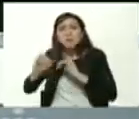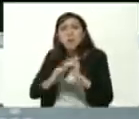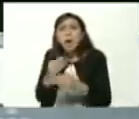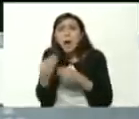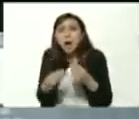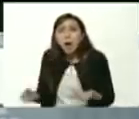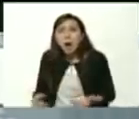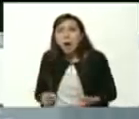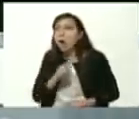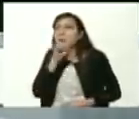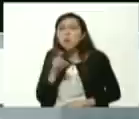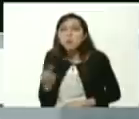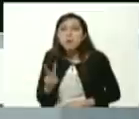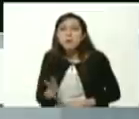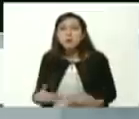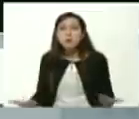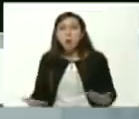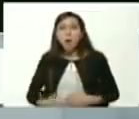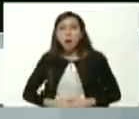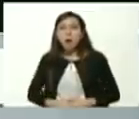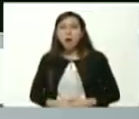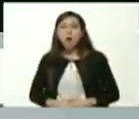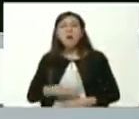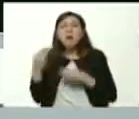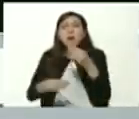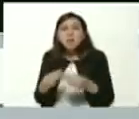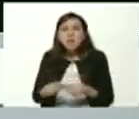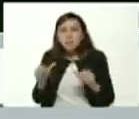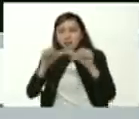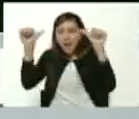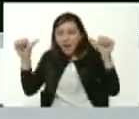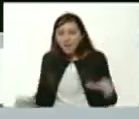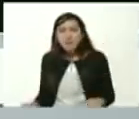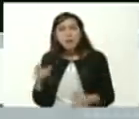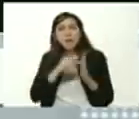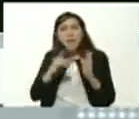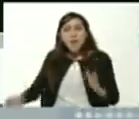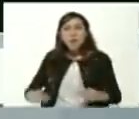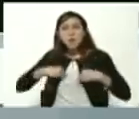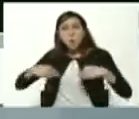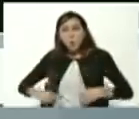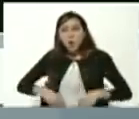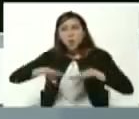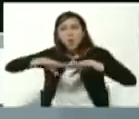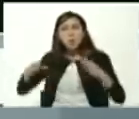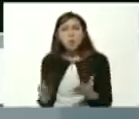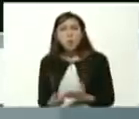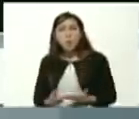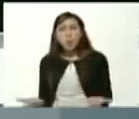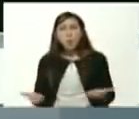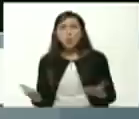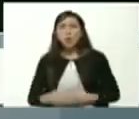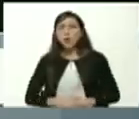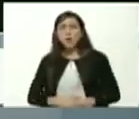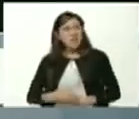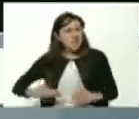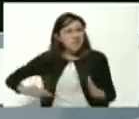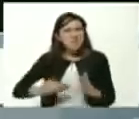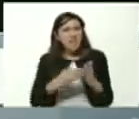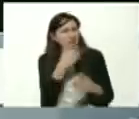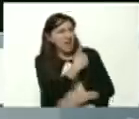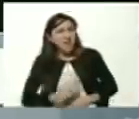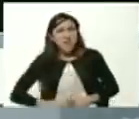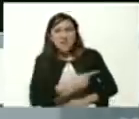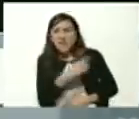pregunta Venezuela ¿qué hace el sistema de derechos humanos del mundo frente a la masacre de Iván